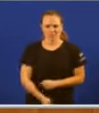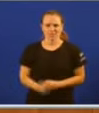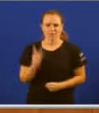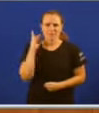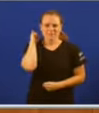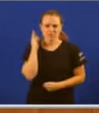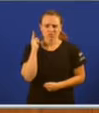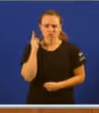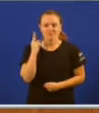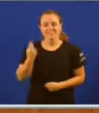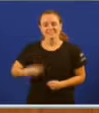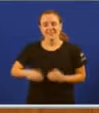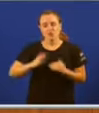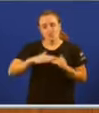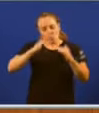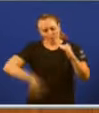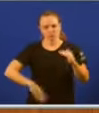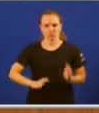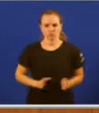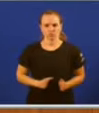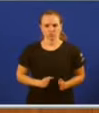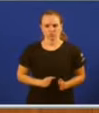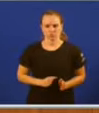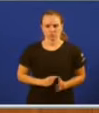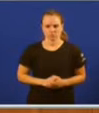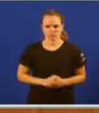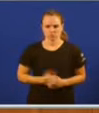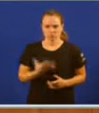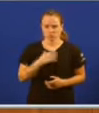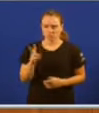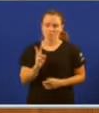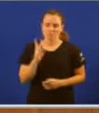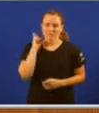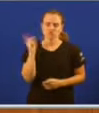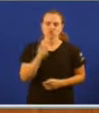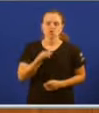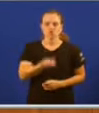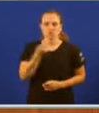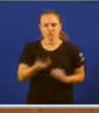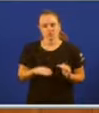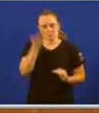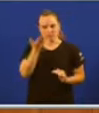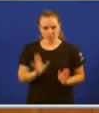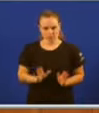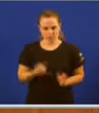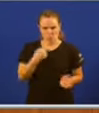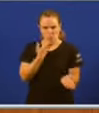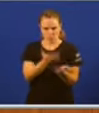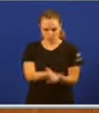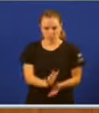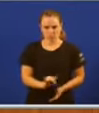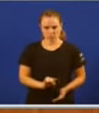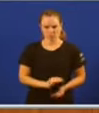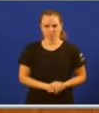chega ni o salario mínimo interprofesional. Moita. Por certo, pode vostedes subir as pensións non contributivas e mos propoñerlle nunha das propostas